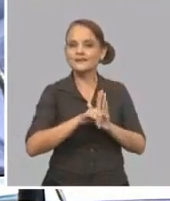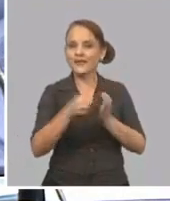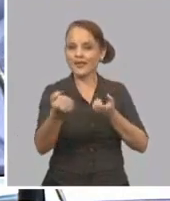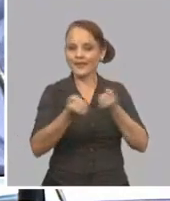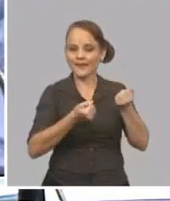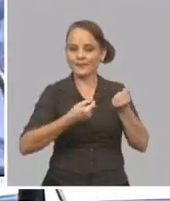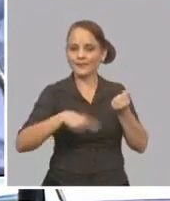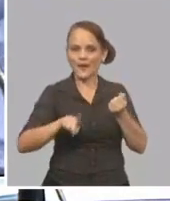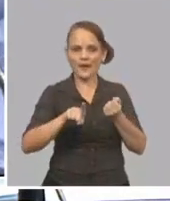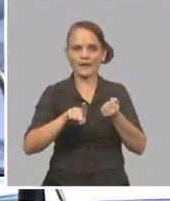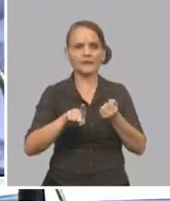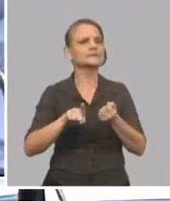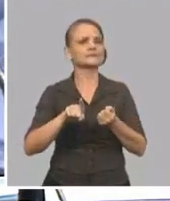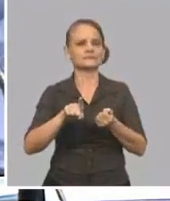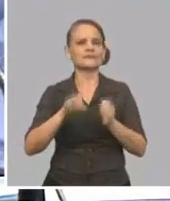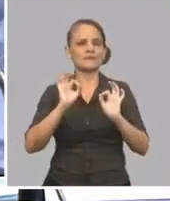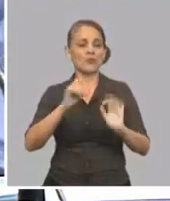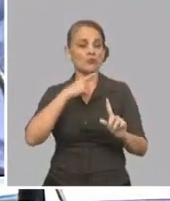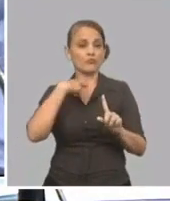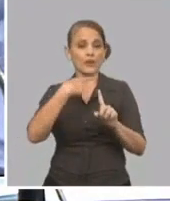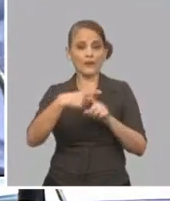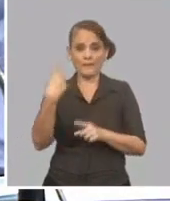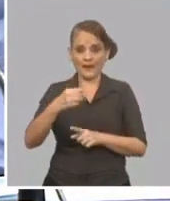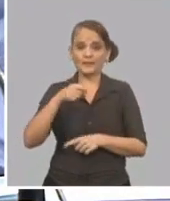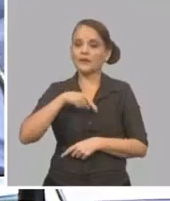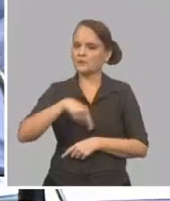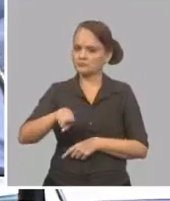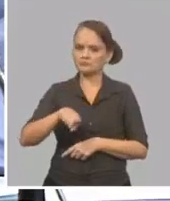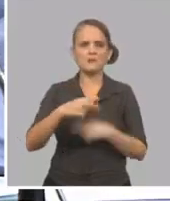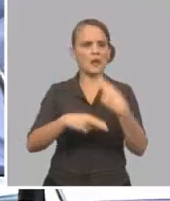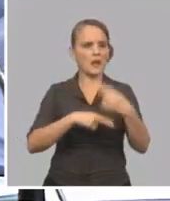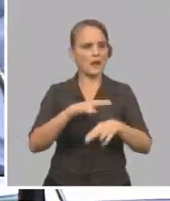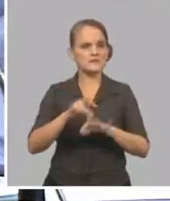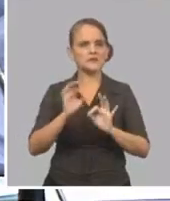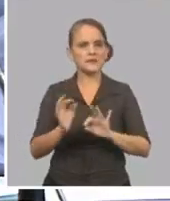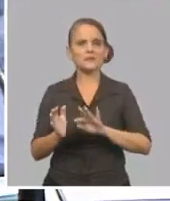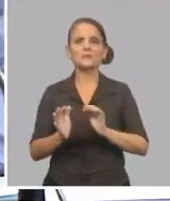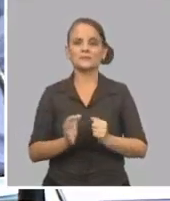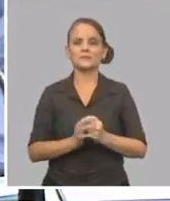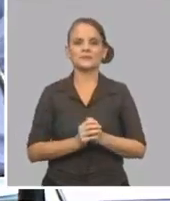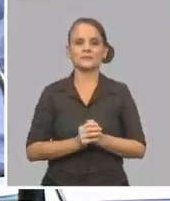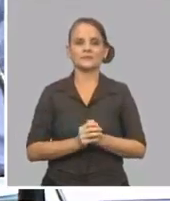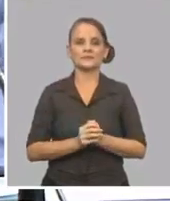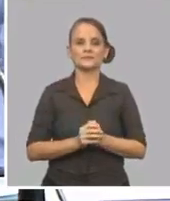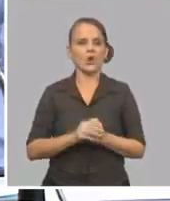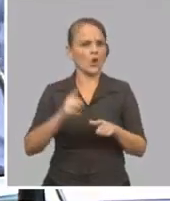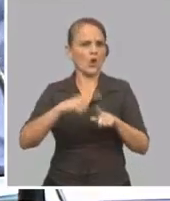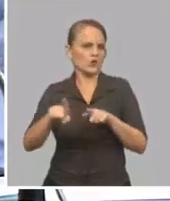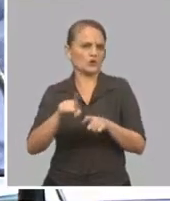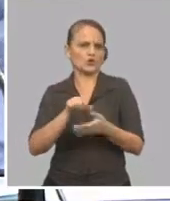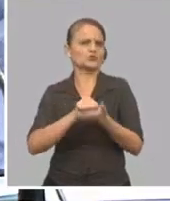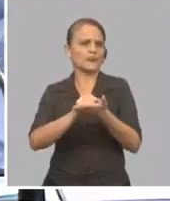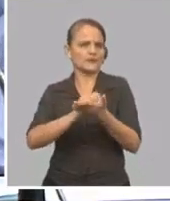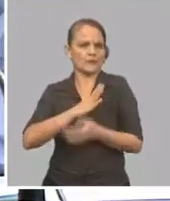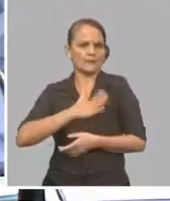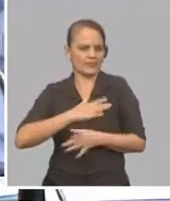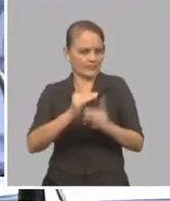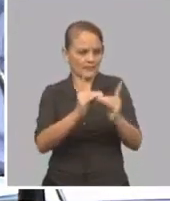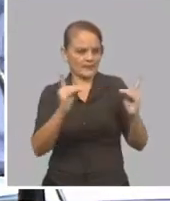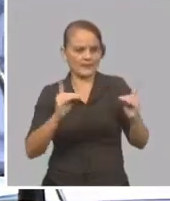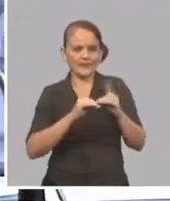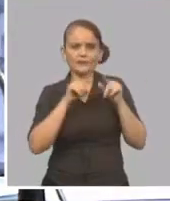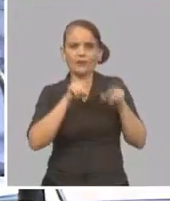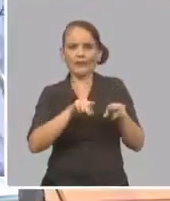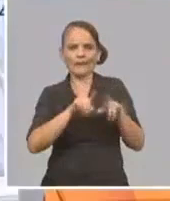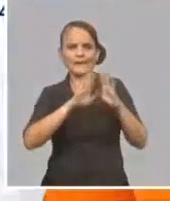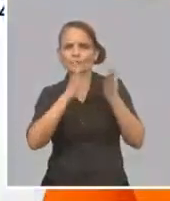exámenes prácticos, los servicios que prestan normalmente los departamentos de registro de vehículos, incluyendo los trámites